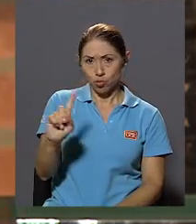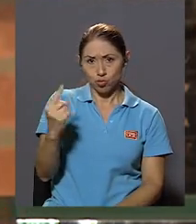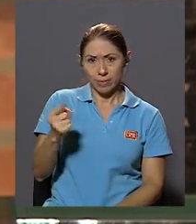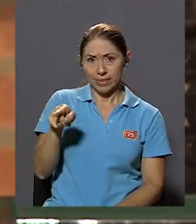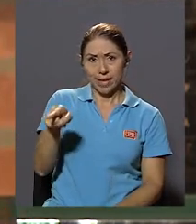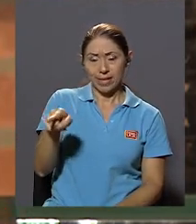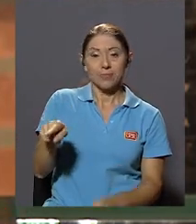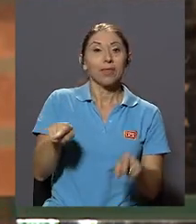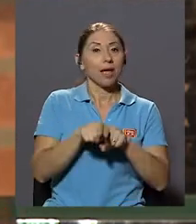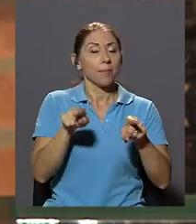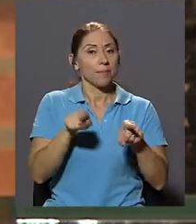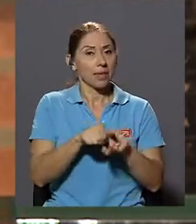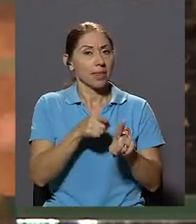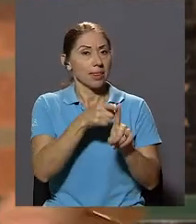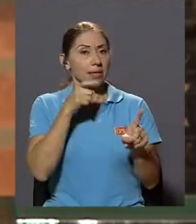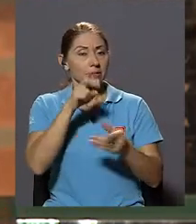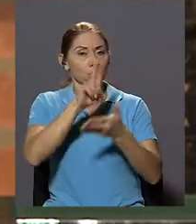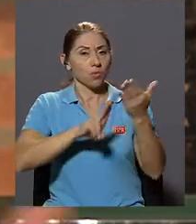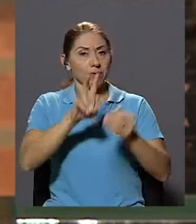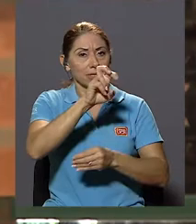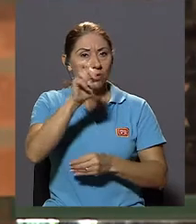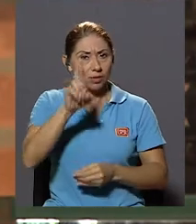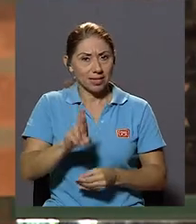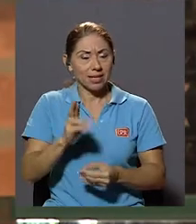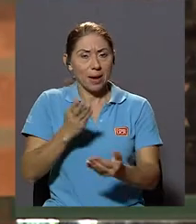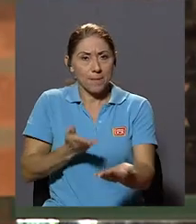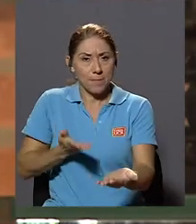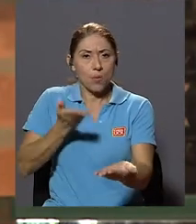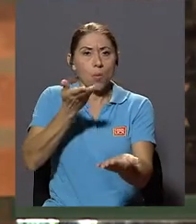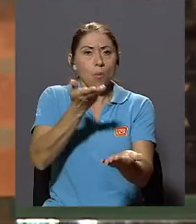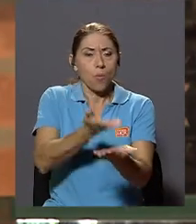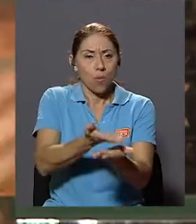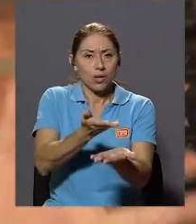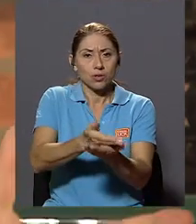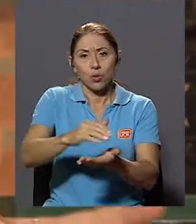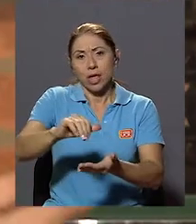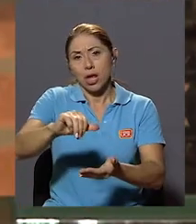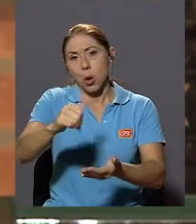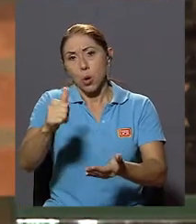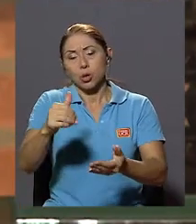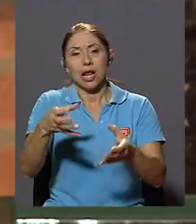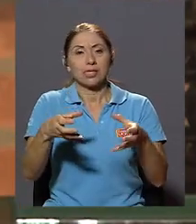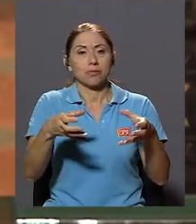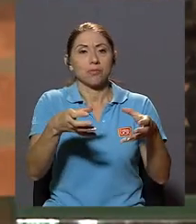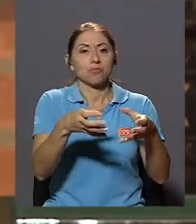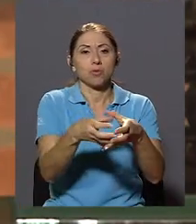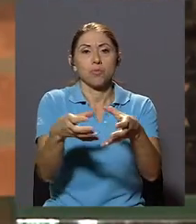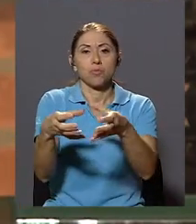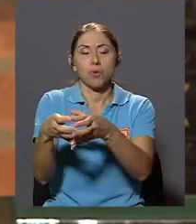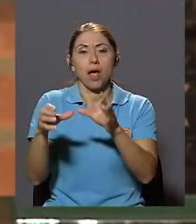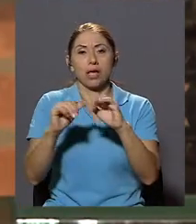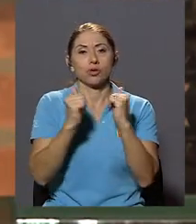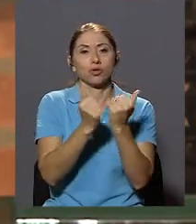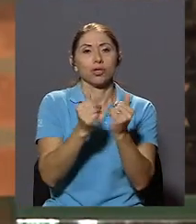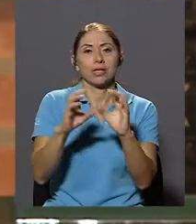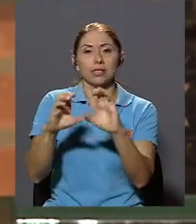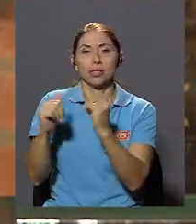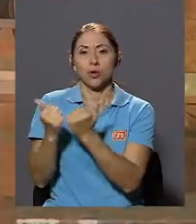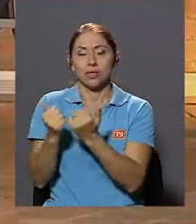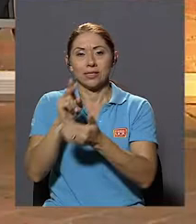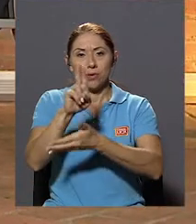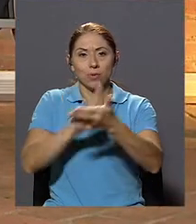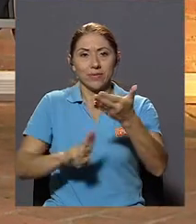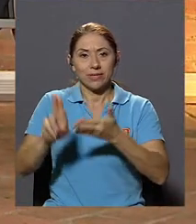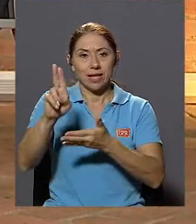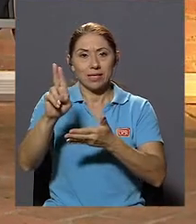De parte De la Universidad De Costa Rica En otras Asociaciones De universidades